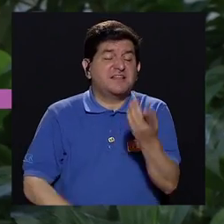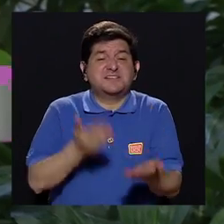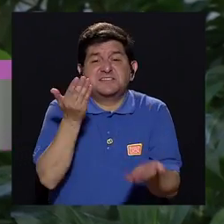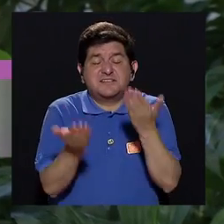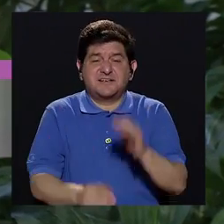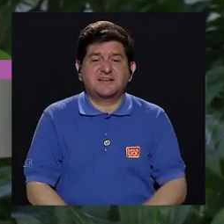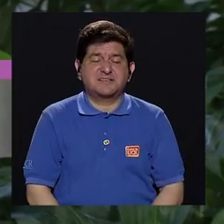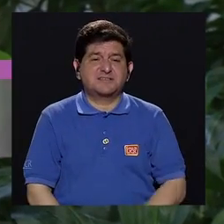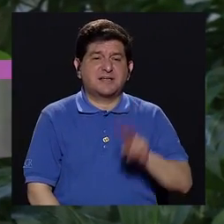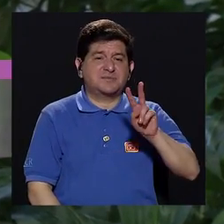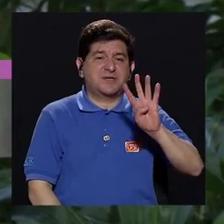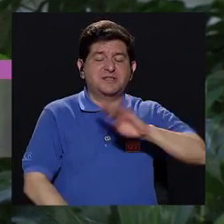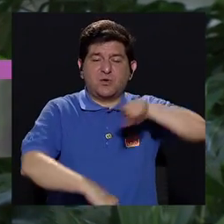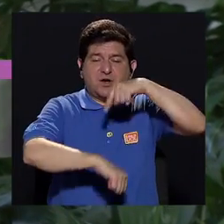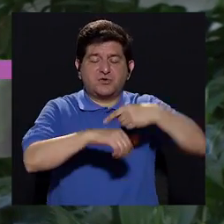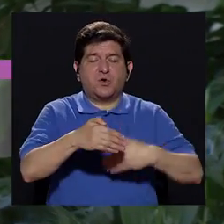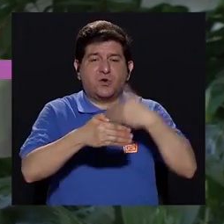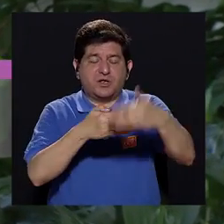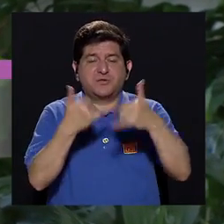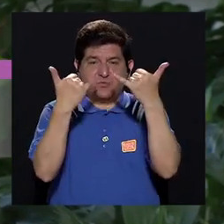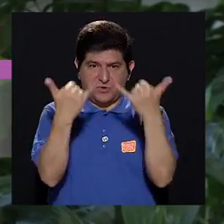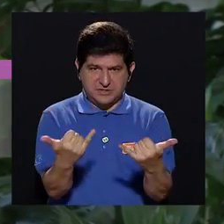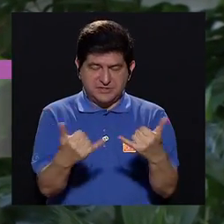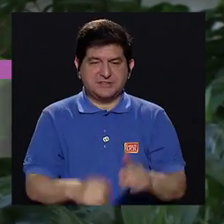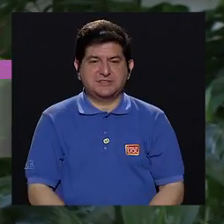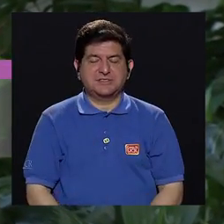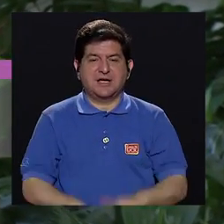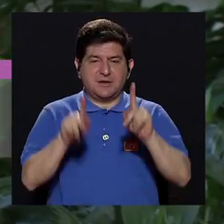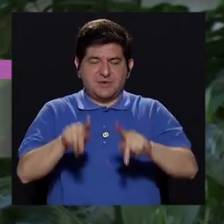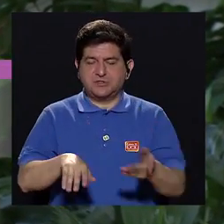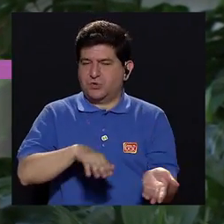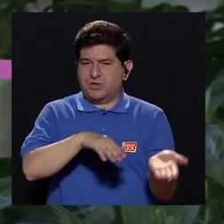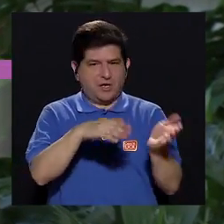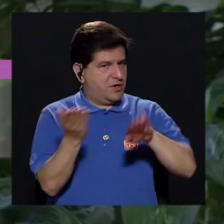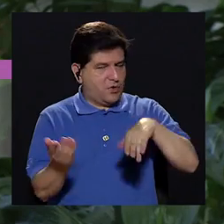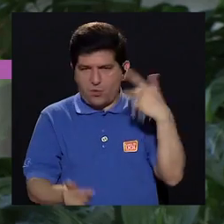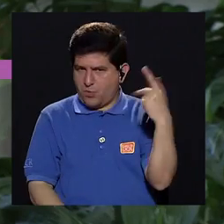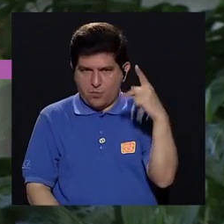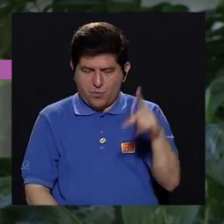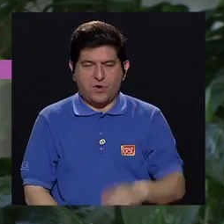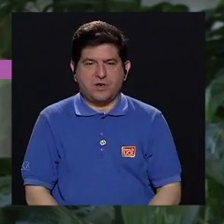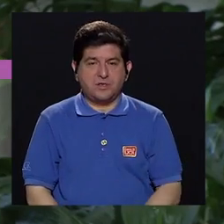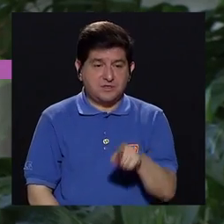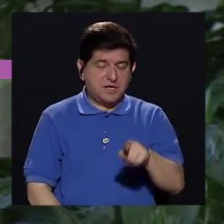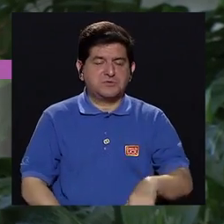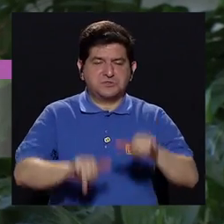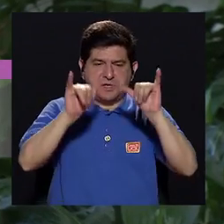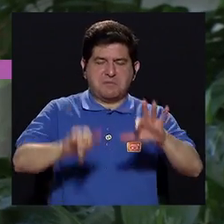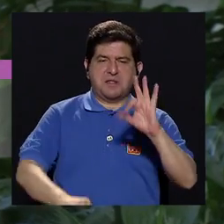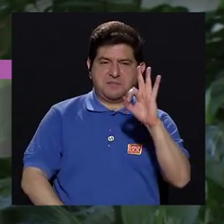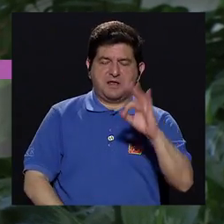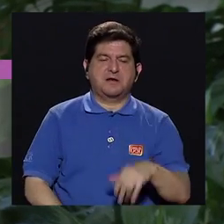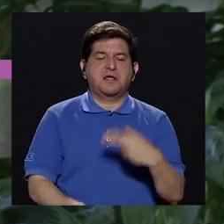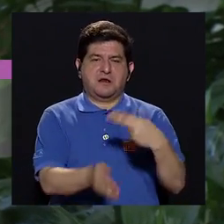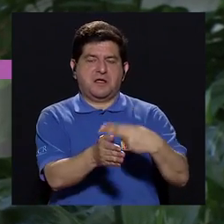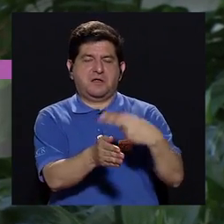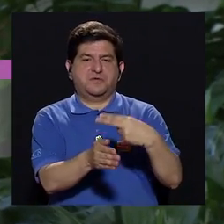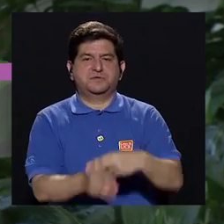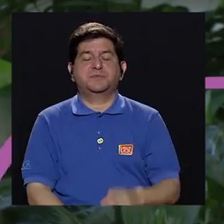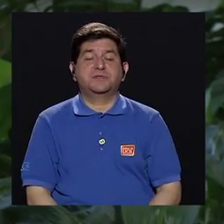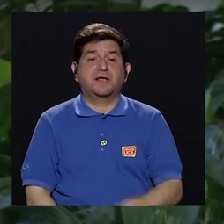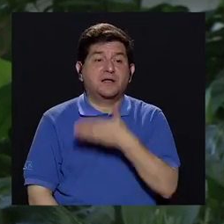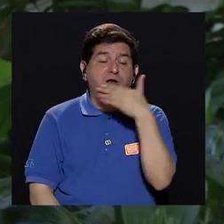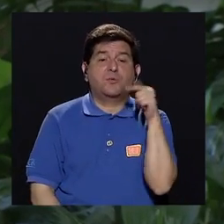nos decían, 24 horas después, de que usted ya está sin peligro de muerte, ¿ok? Ya usted lo estabilizaron, está en el hospital,